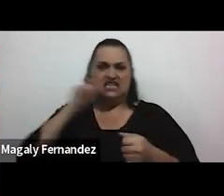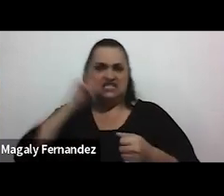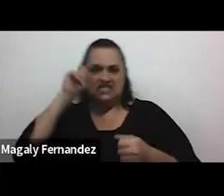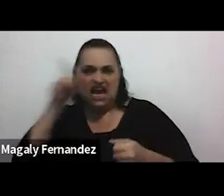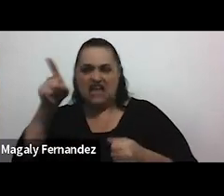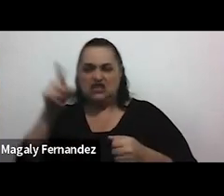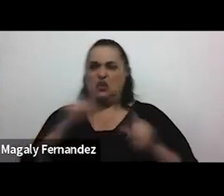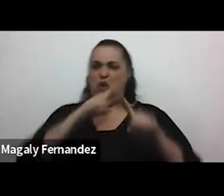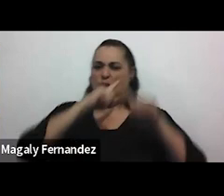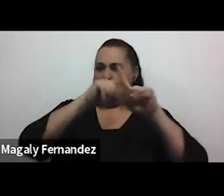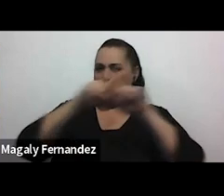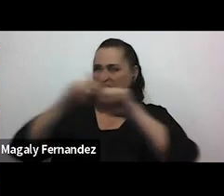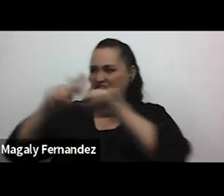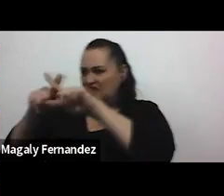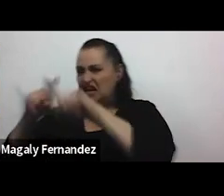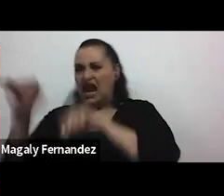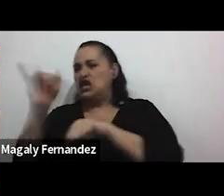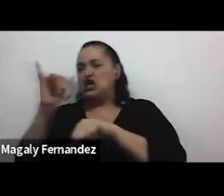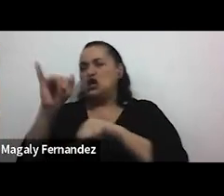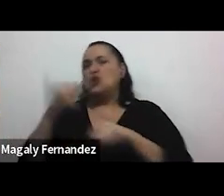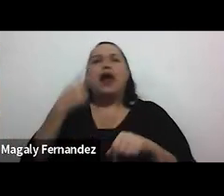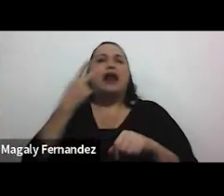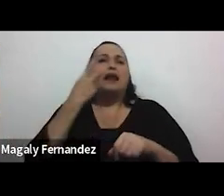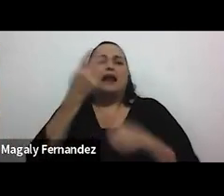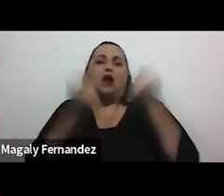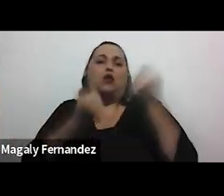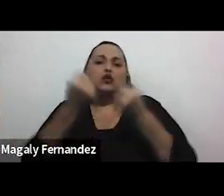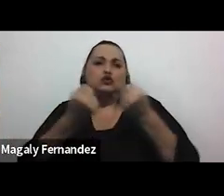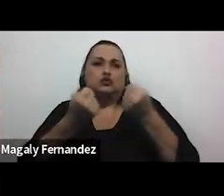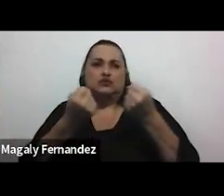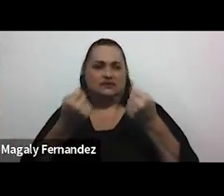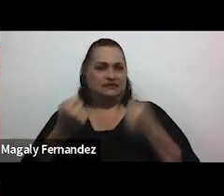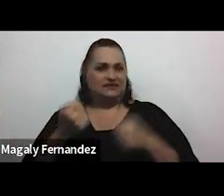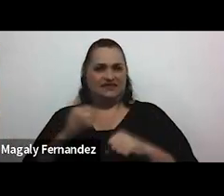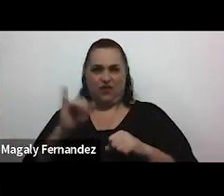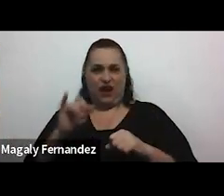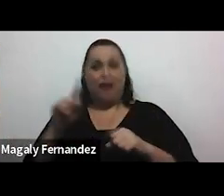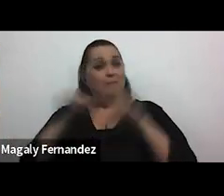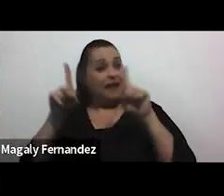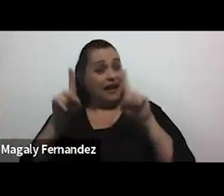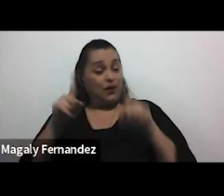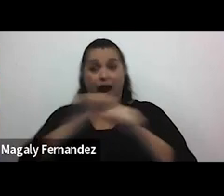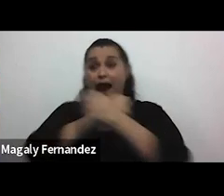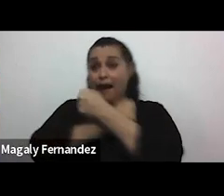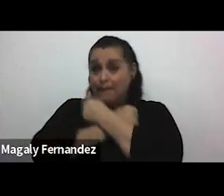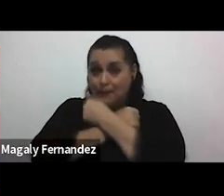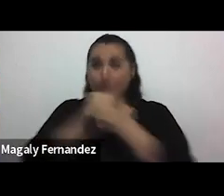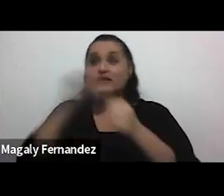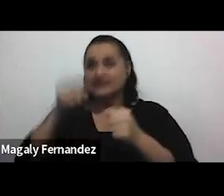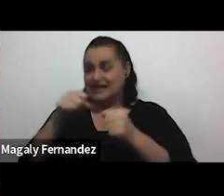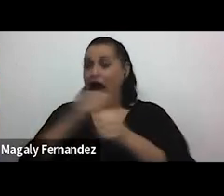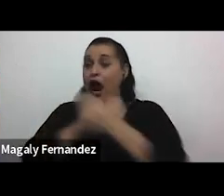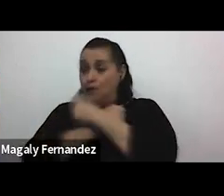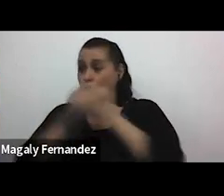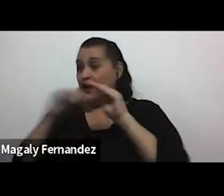el porno es como aprender a conducir viendo The Fast and Furious. No es real, no funciona. Pero el amor, sí. El amor a los hombres se les enseña